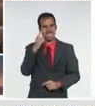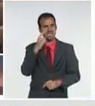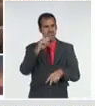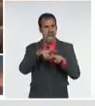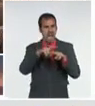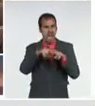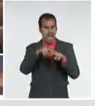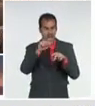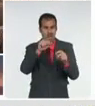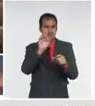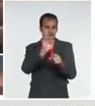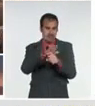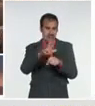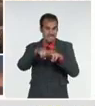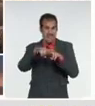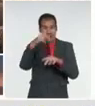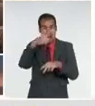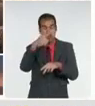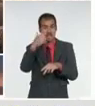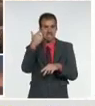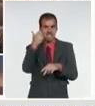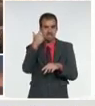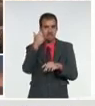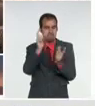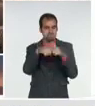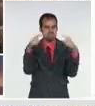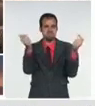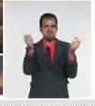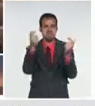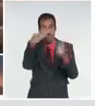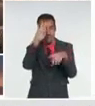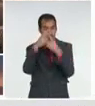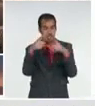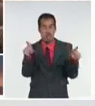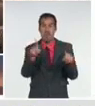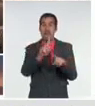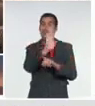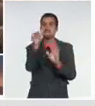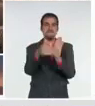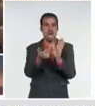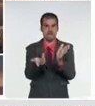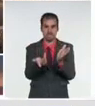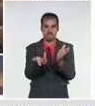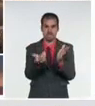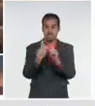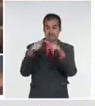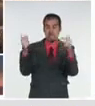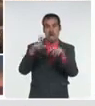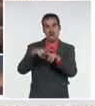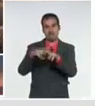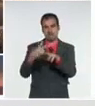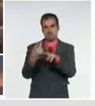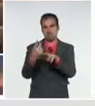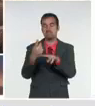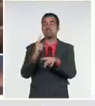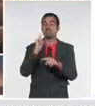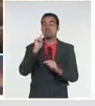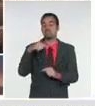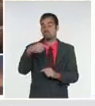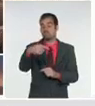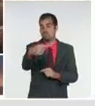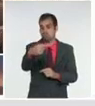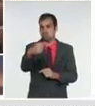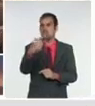diario de más de mil casos, la mayoría en la Habana. En próximas horas habrá medidas de